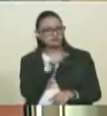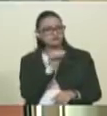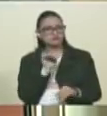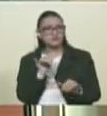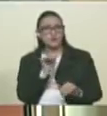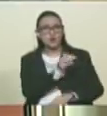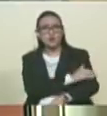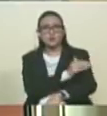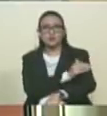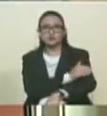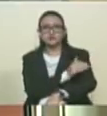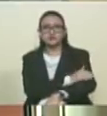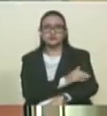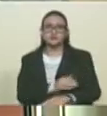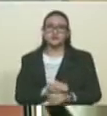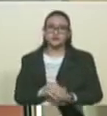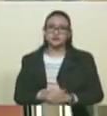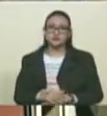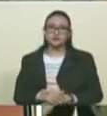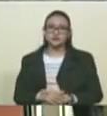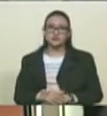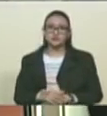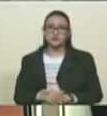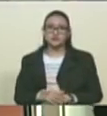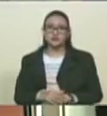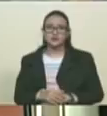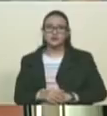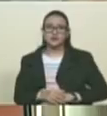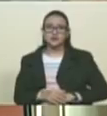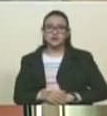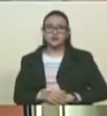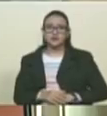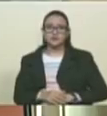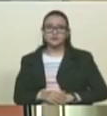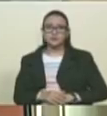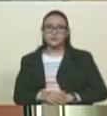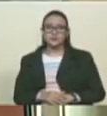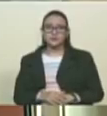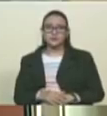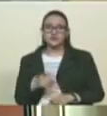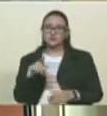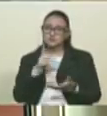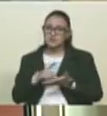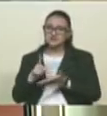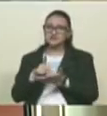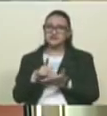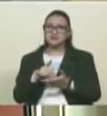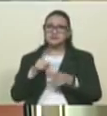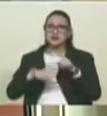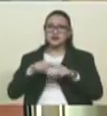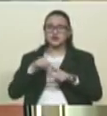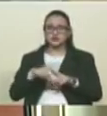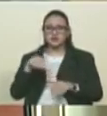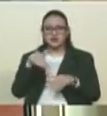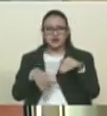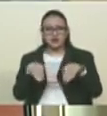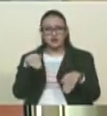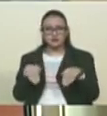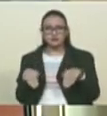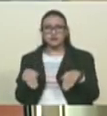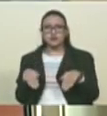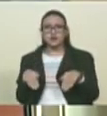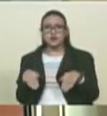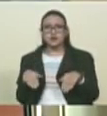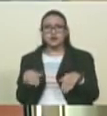considerarte democrático, demócrata, que participas en eventos electorales si solamente participas en eventos electorales donde